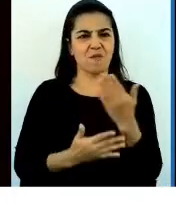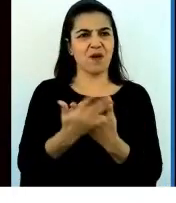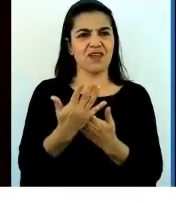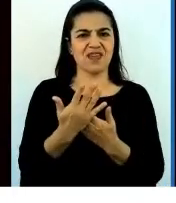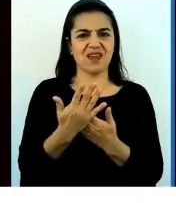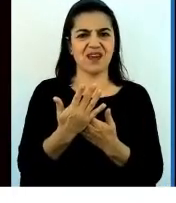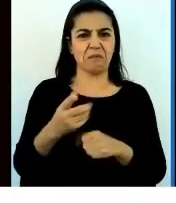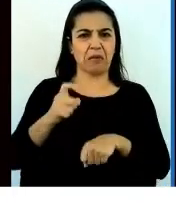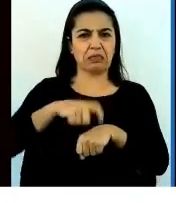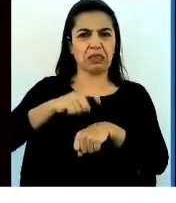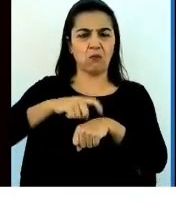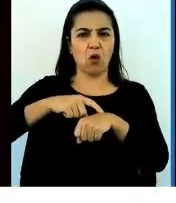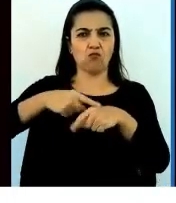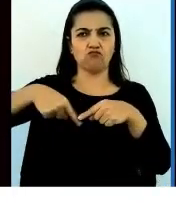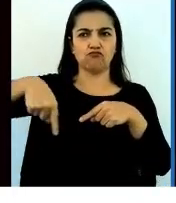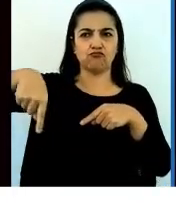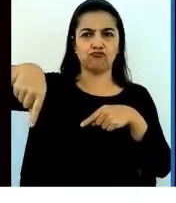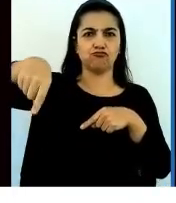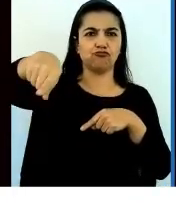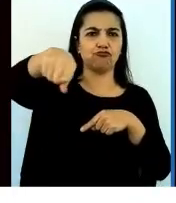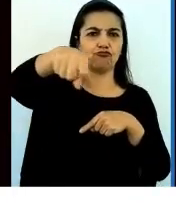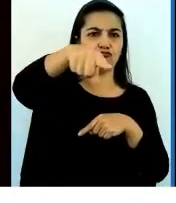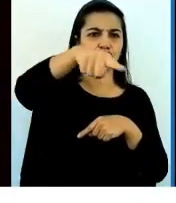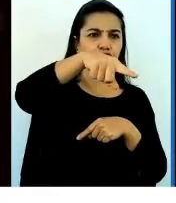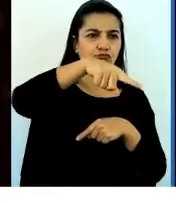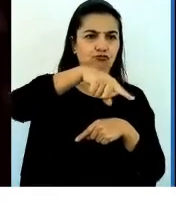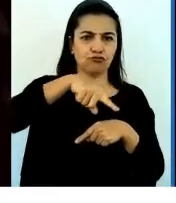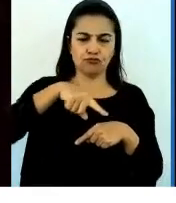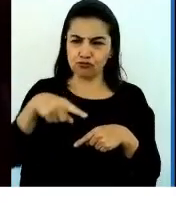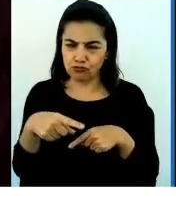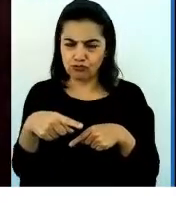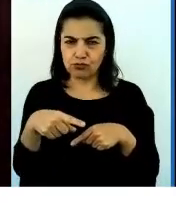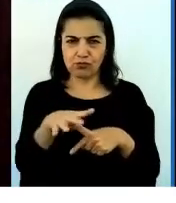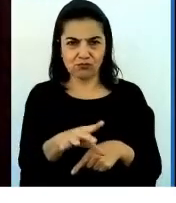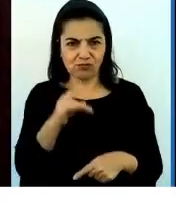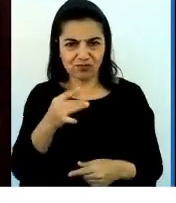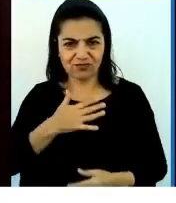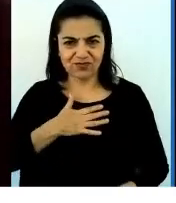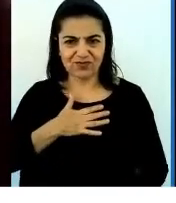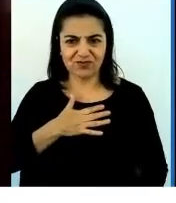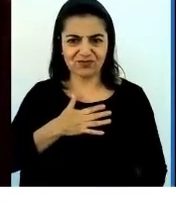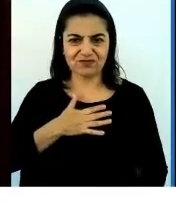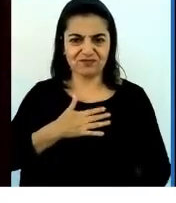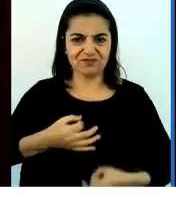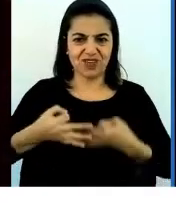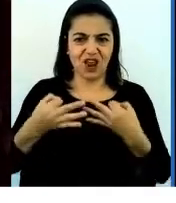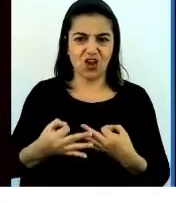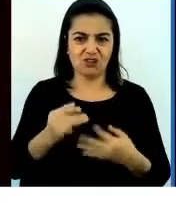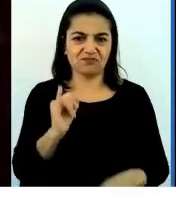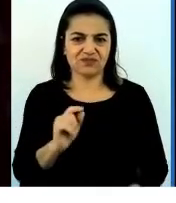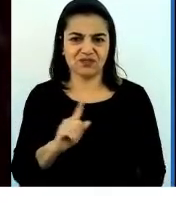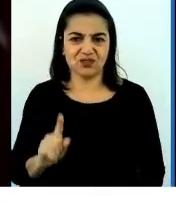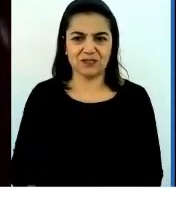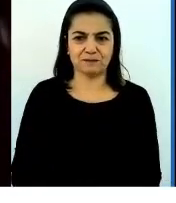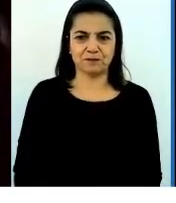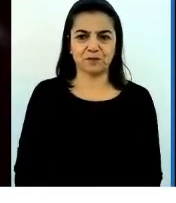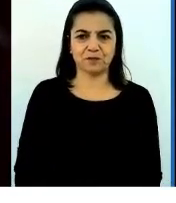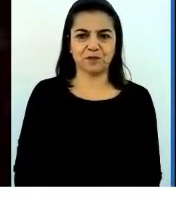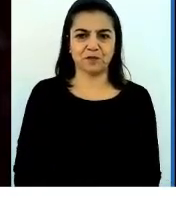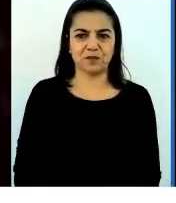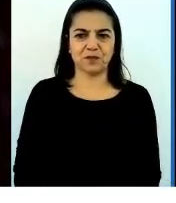la transportación. Es lógico o no, por lo cual ahora